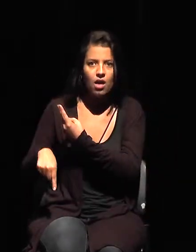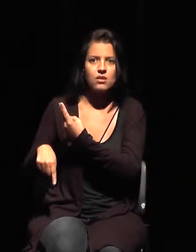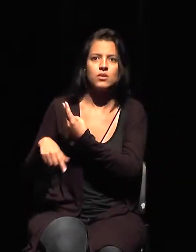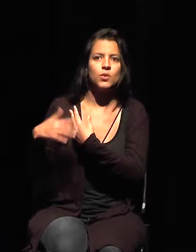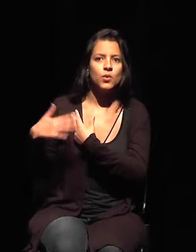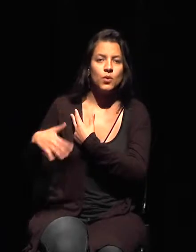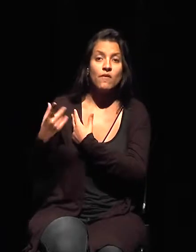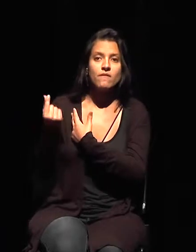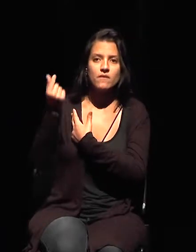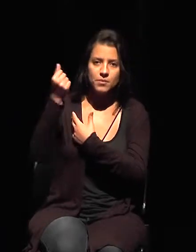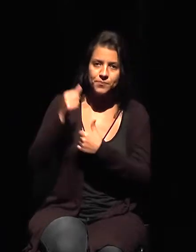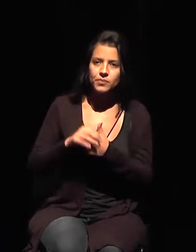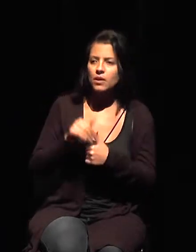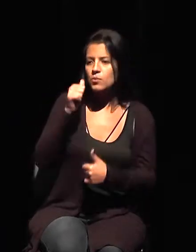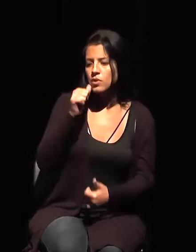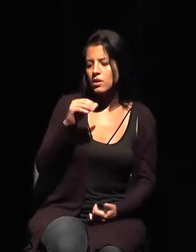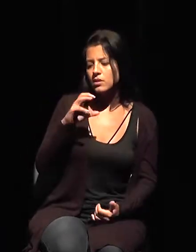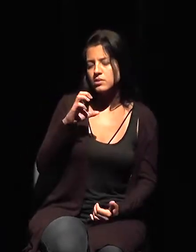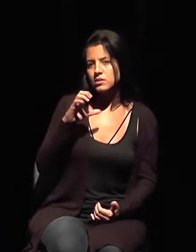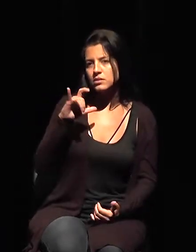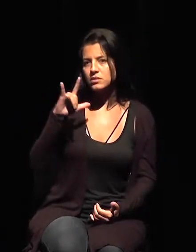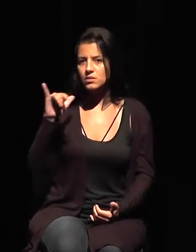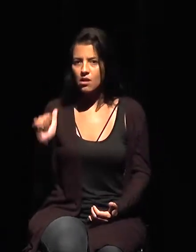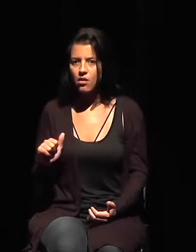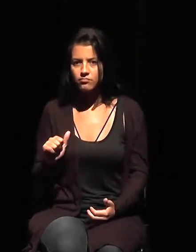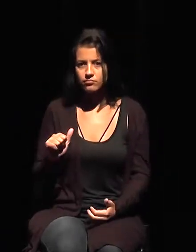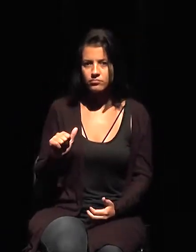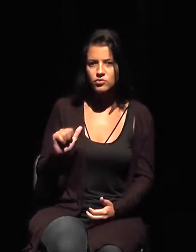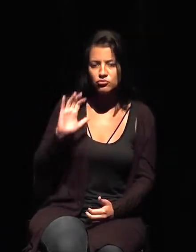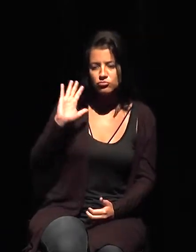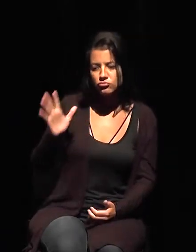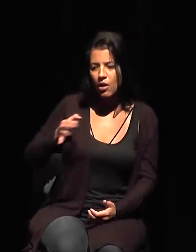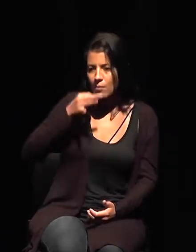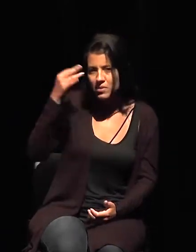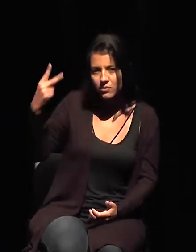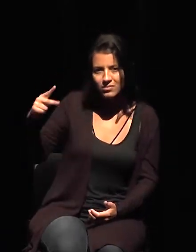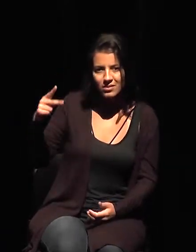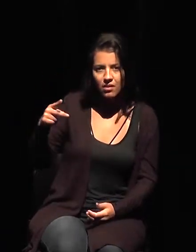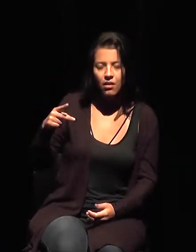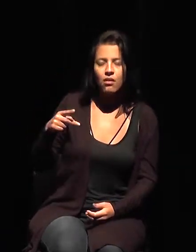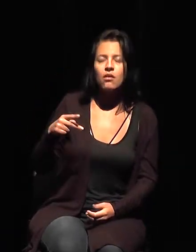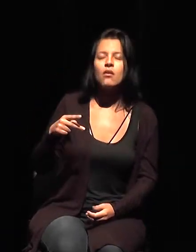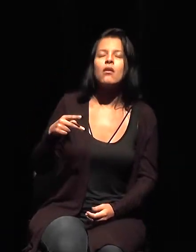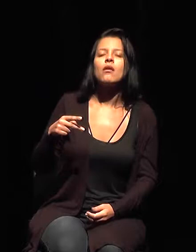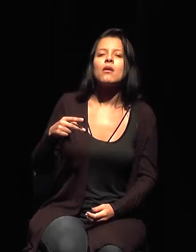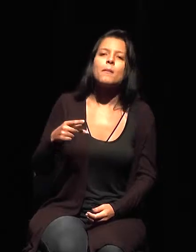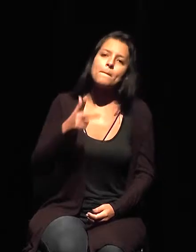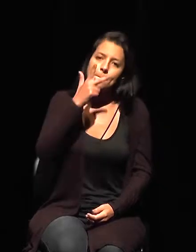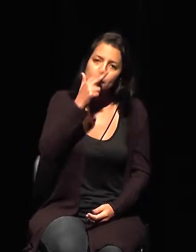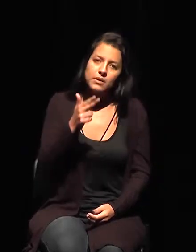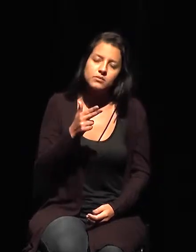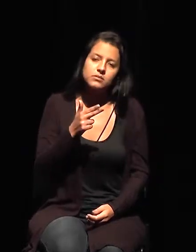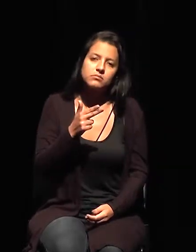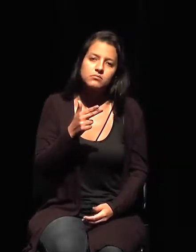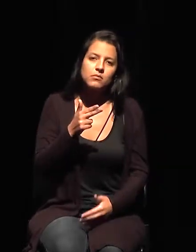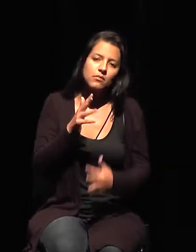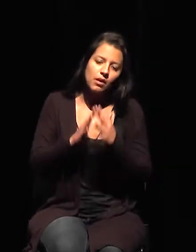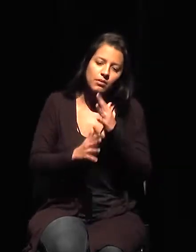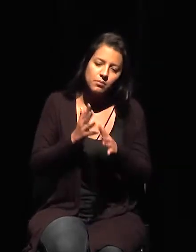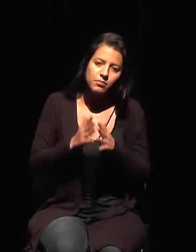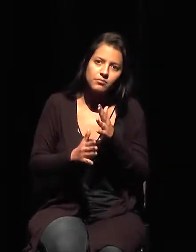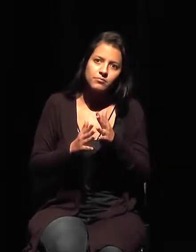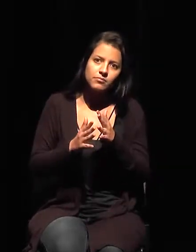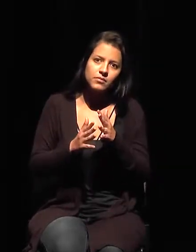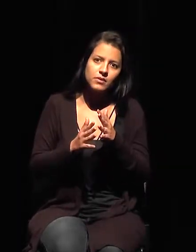que al final, de cierta forma, al final eso impide, porque se está difundiendo, pero a la vez despierta también el